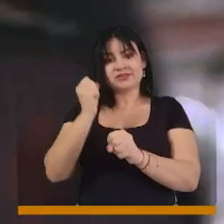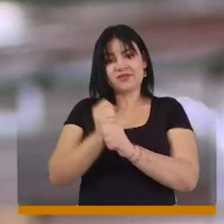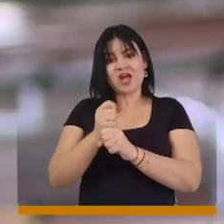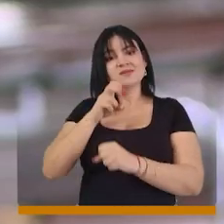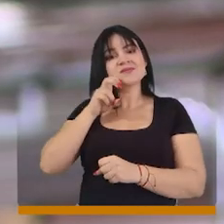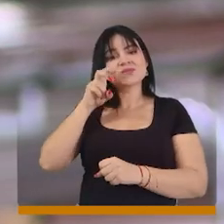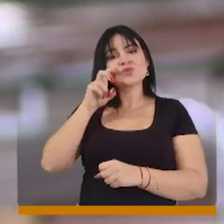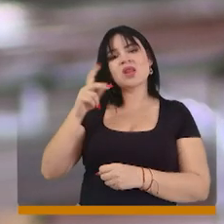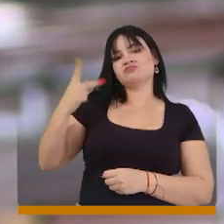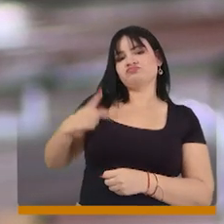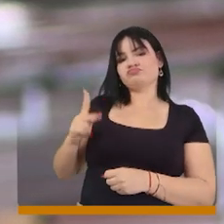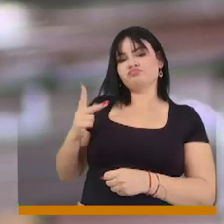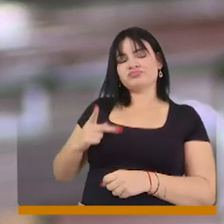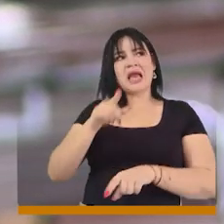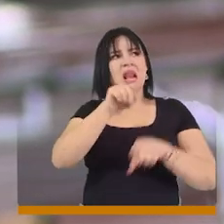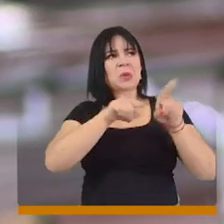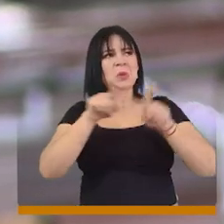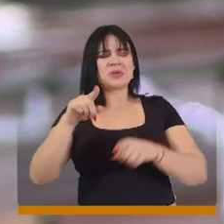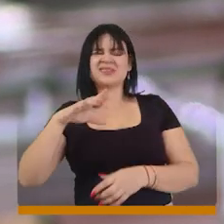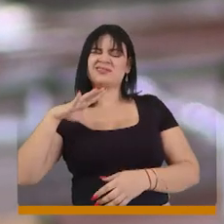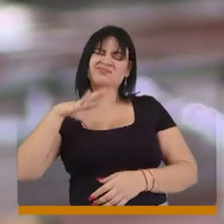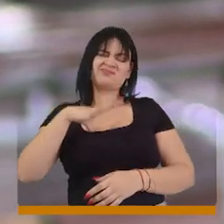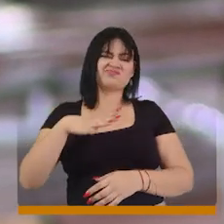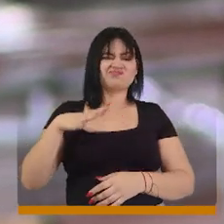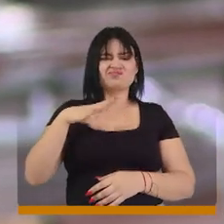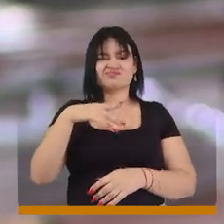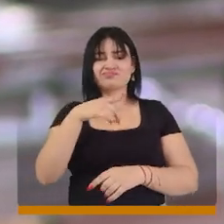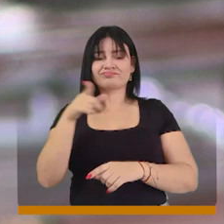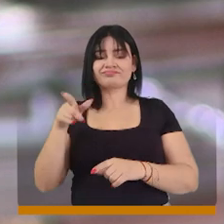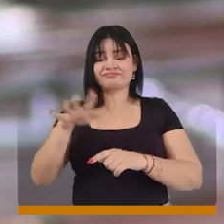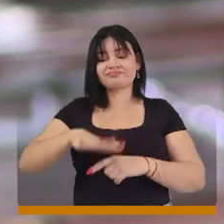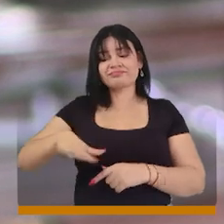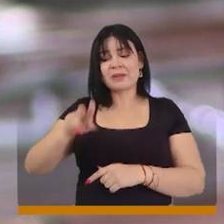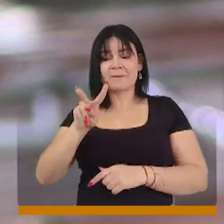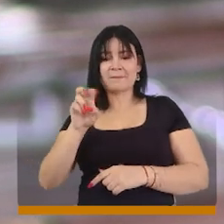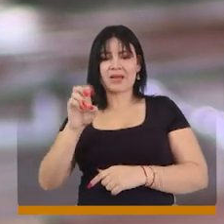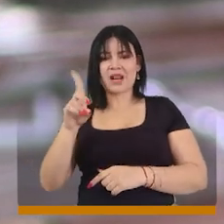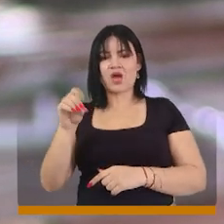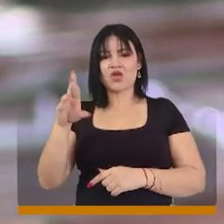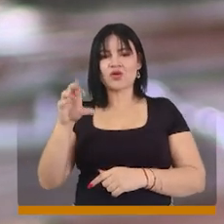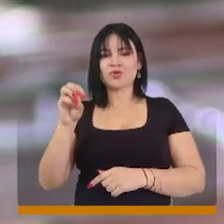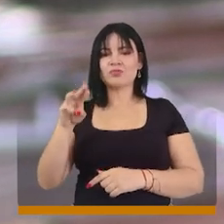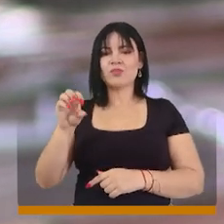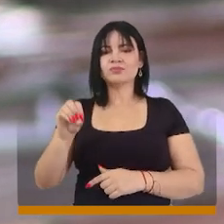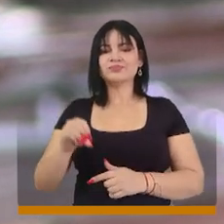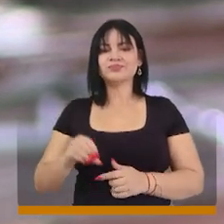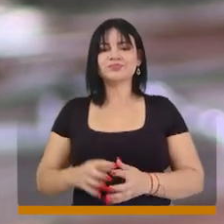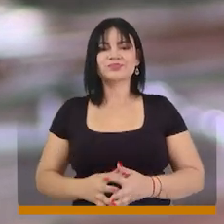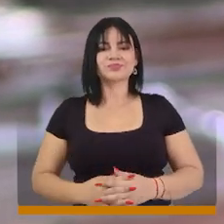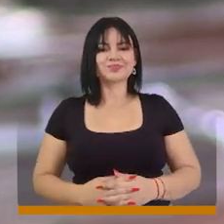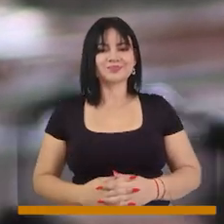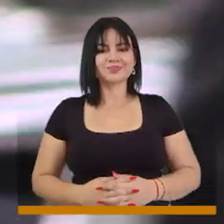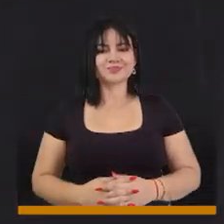trabajadoras sexuales que están generando una gran incomodidad a este sector del velódromo.